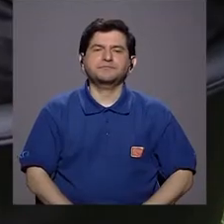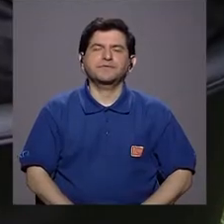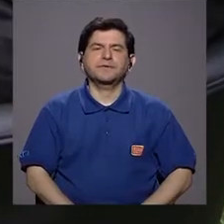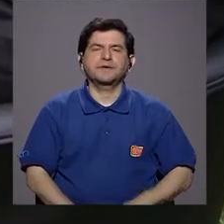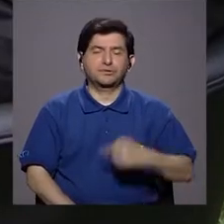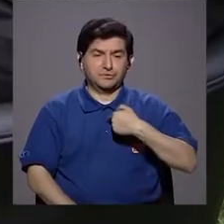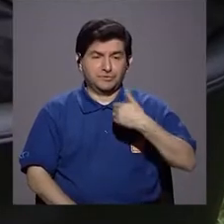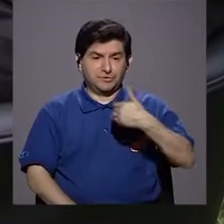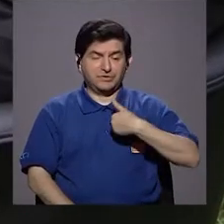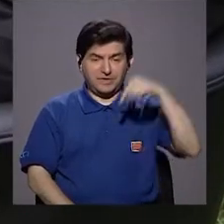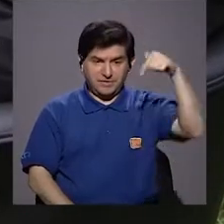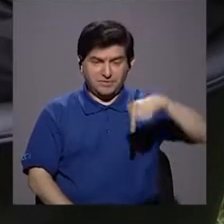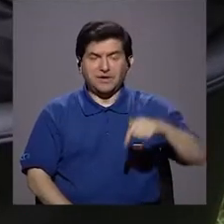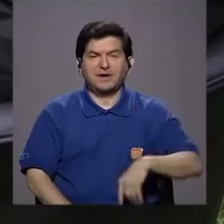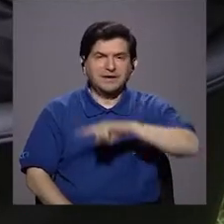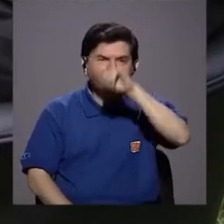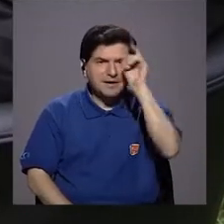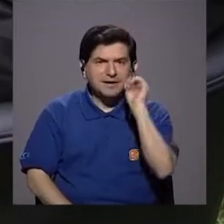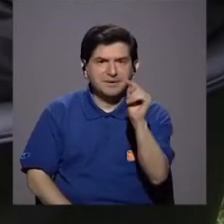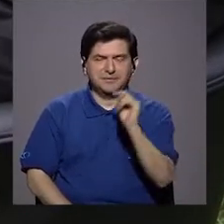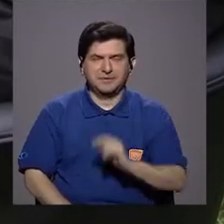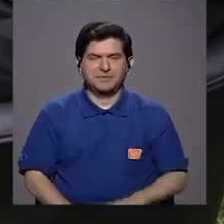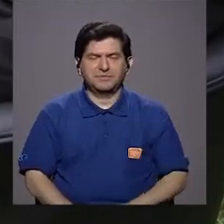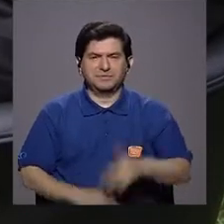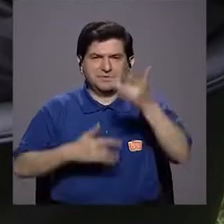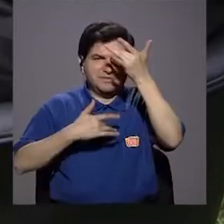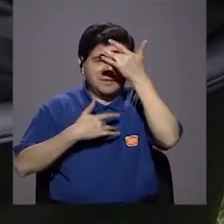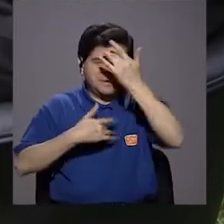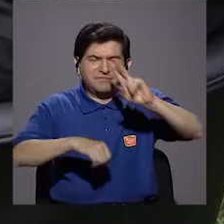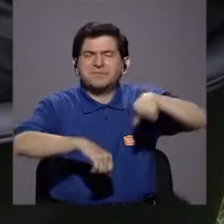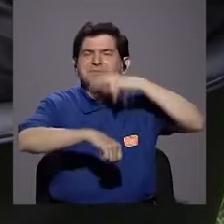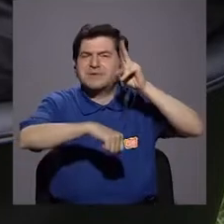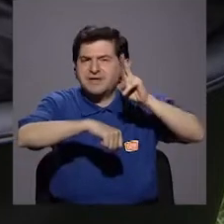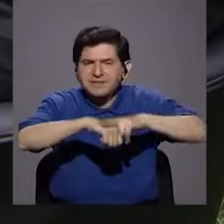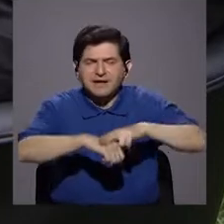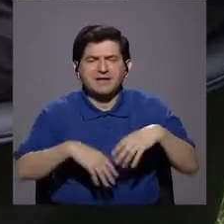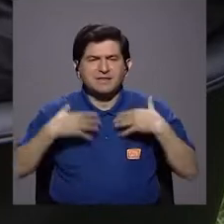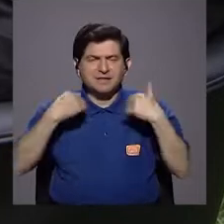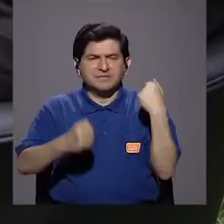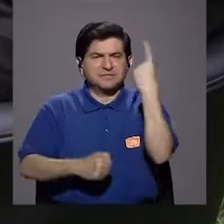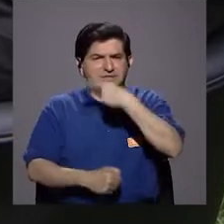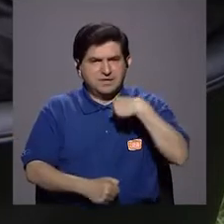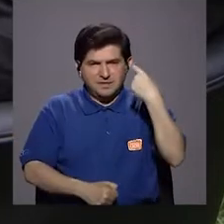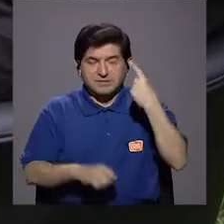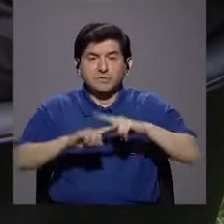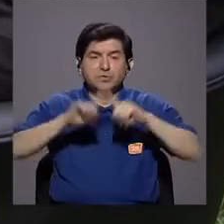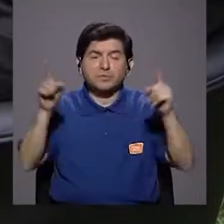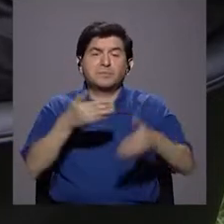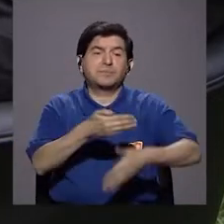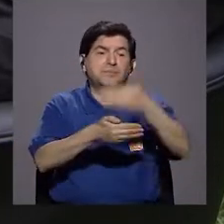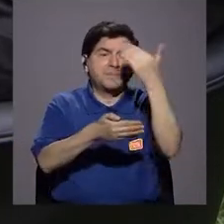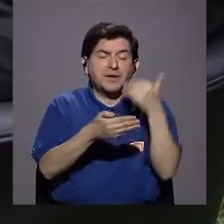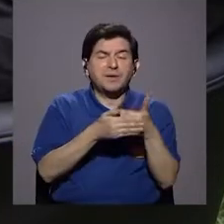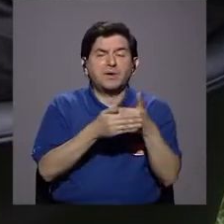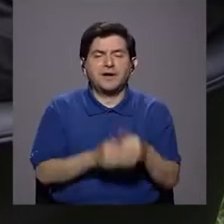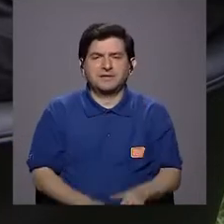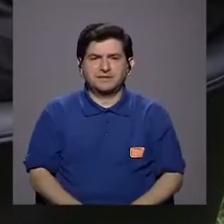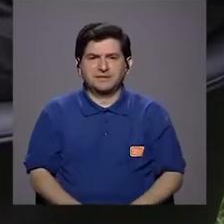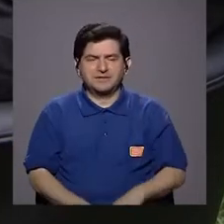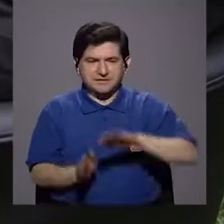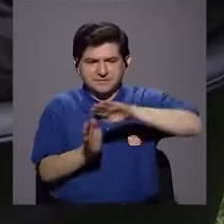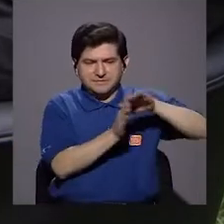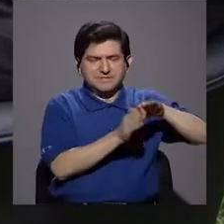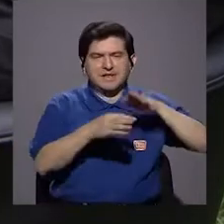aquí tengo que consultarles sobre las enfermedades más comunes en la salud bucodental. Pero quiero antes hacer un